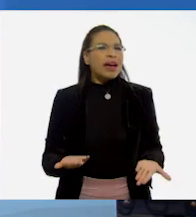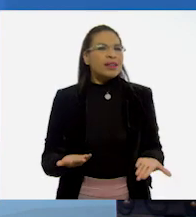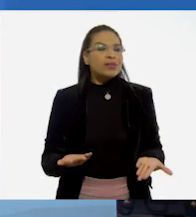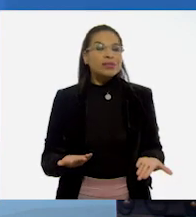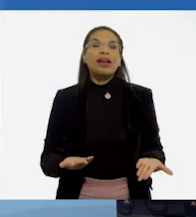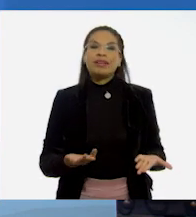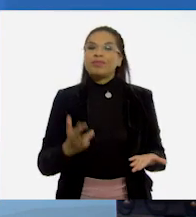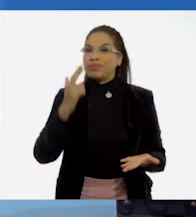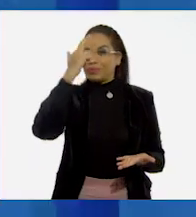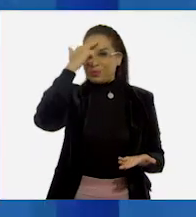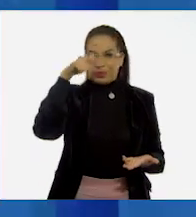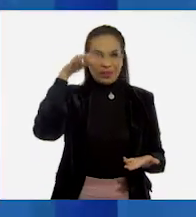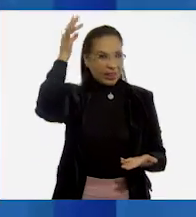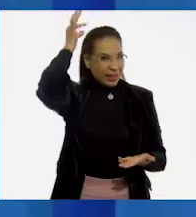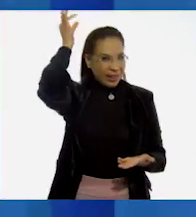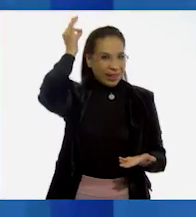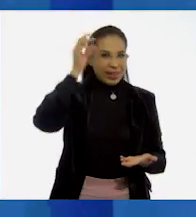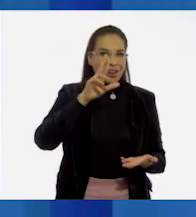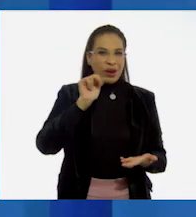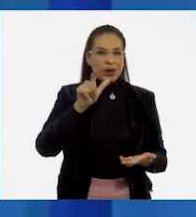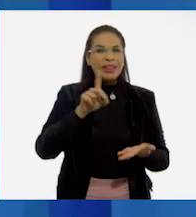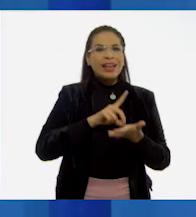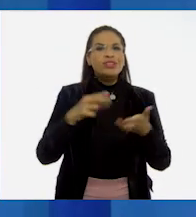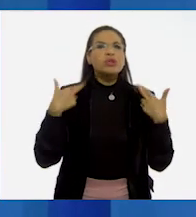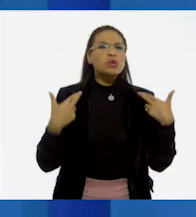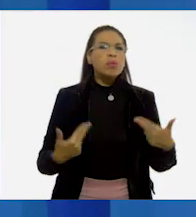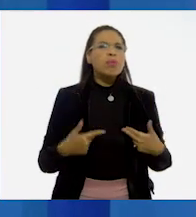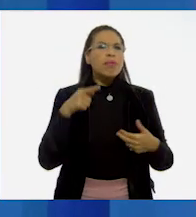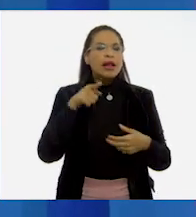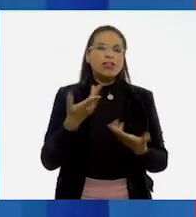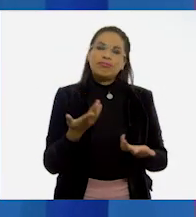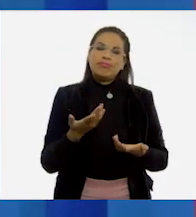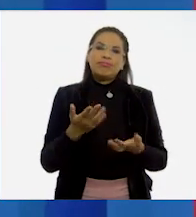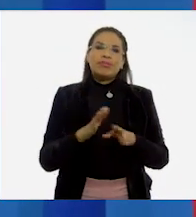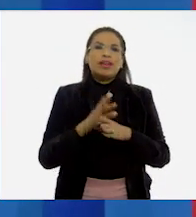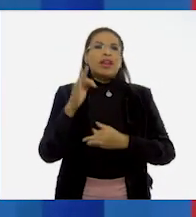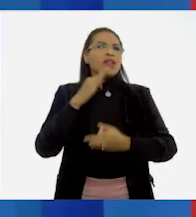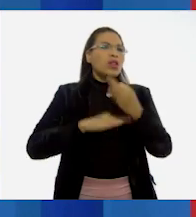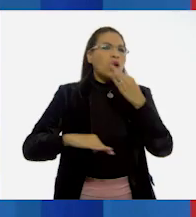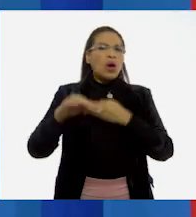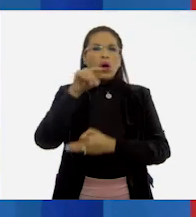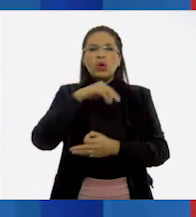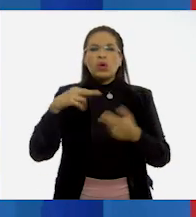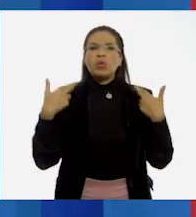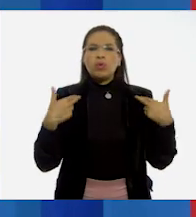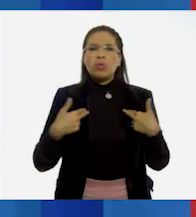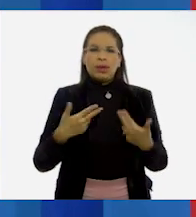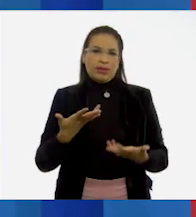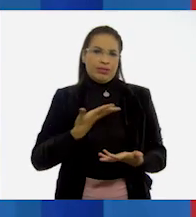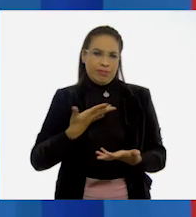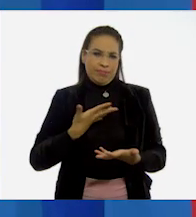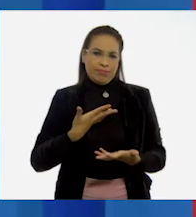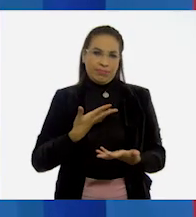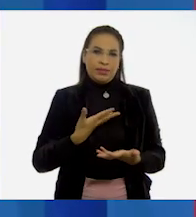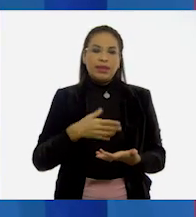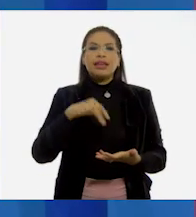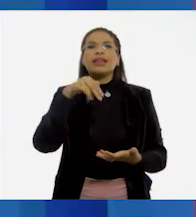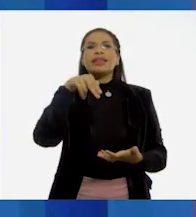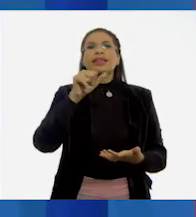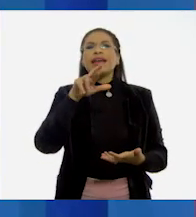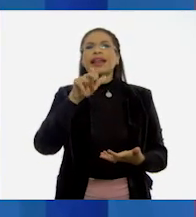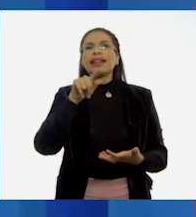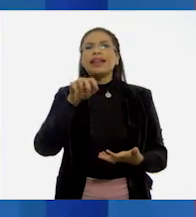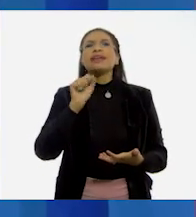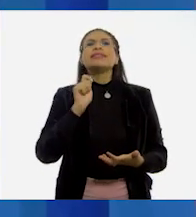Recuerda, Raúl, que los derechos humanos son aquellos derechos inherentes a todos los seres humanos. Inherentes